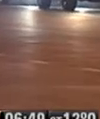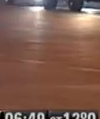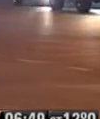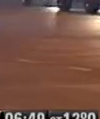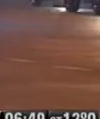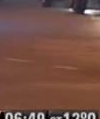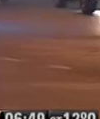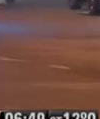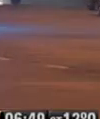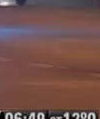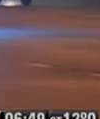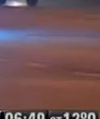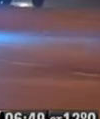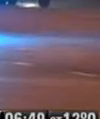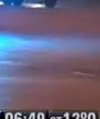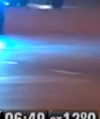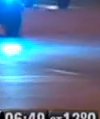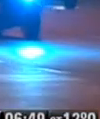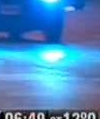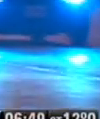Puedo pero no sé,